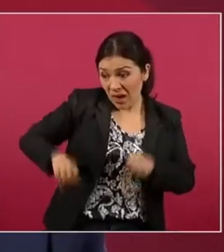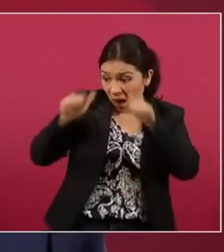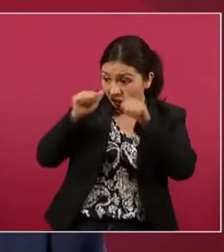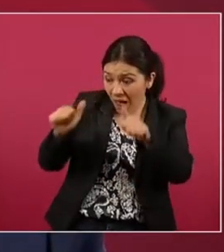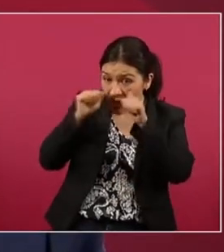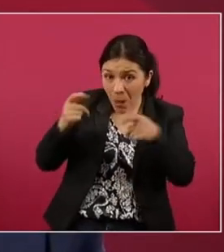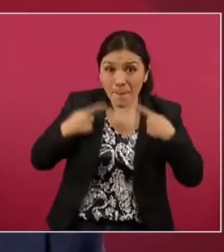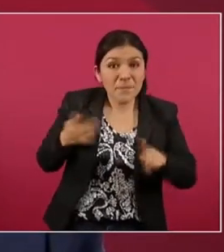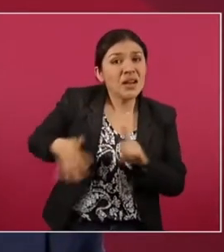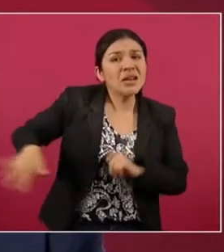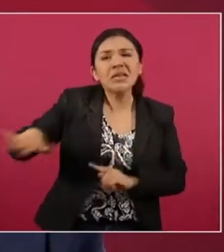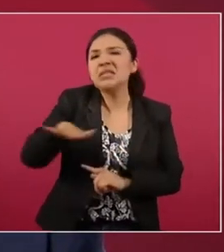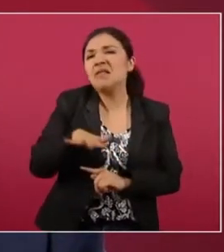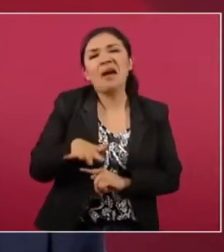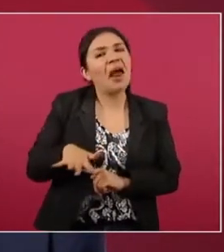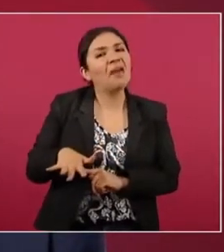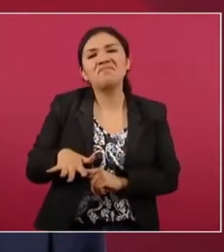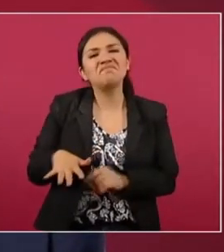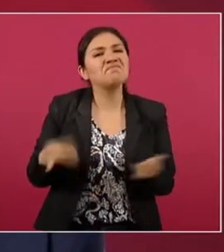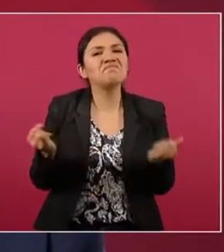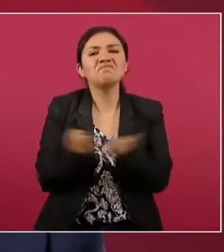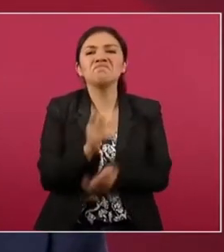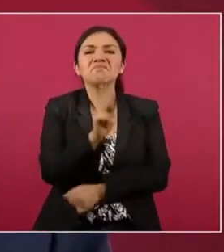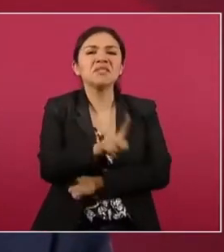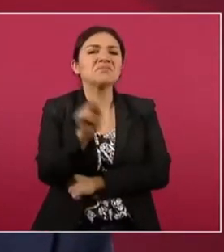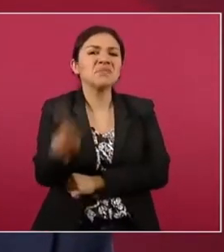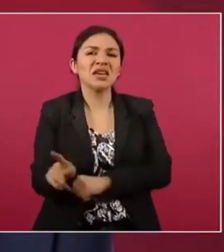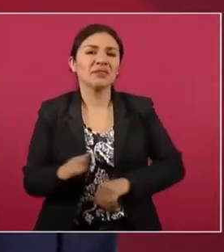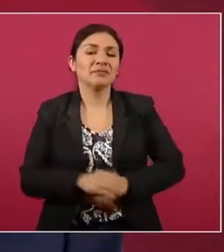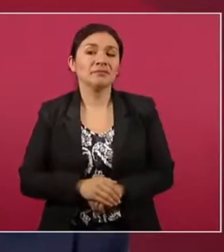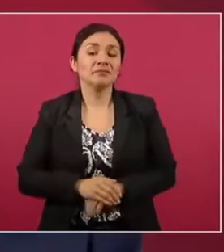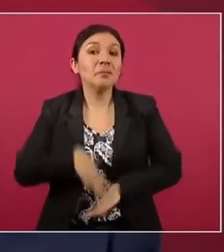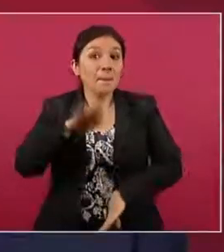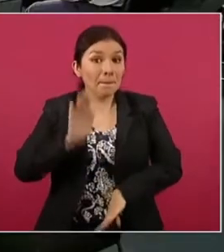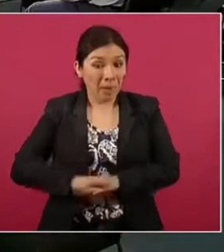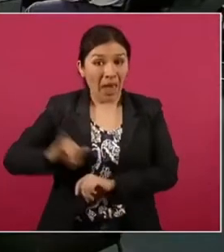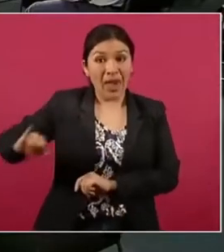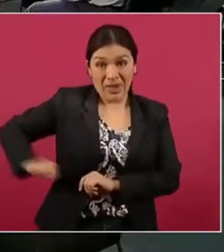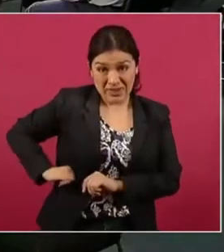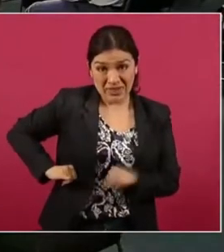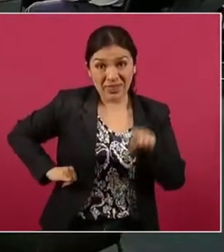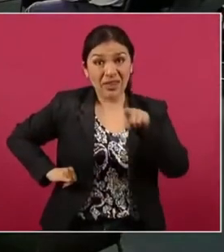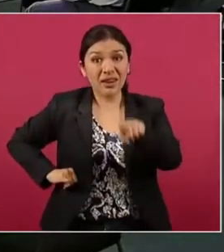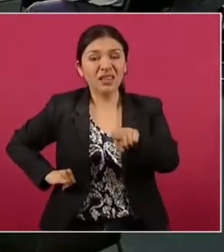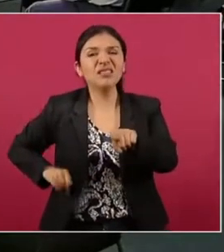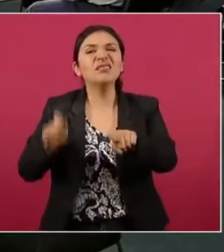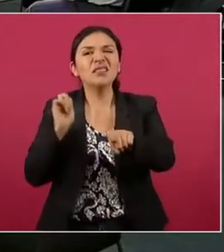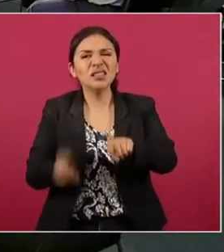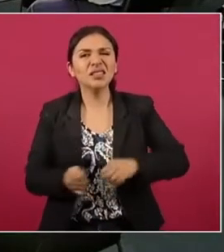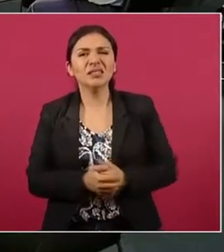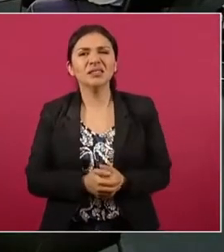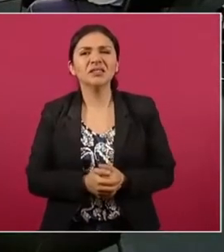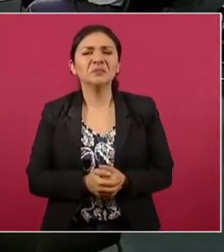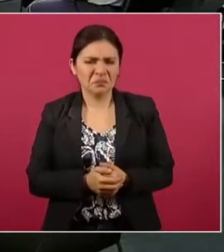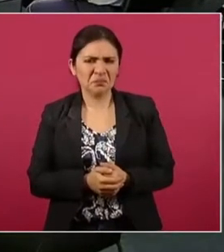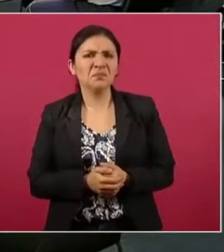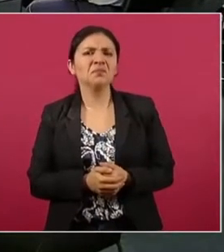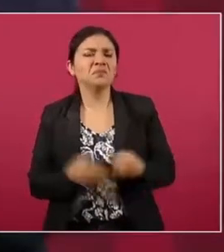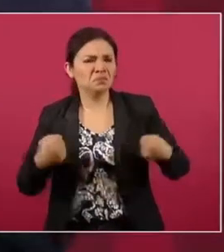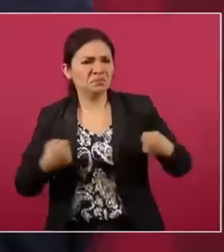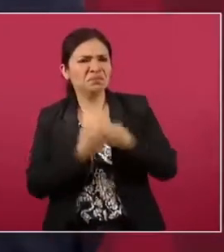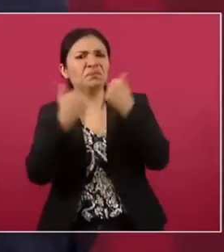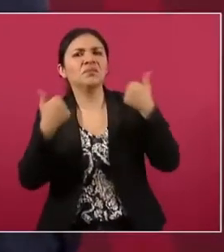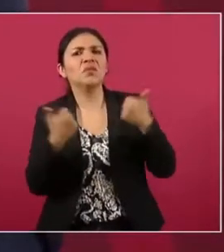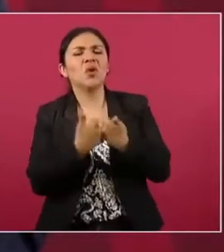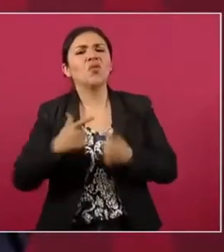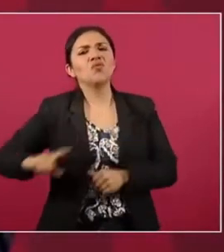le interesaba confrontar al poder.